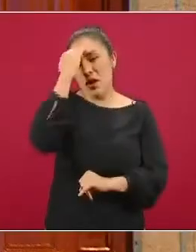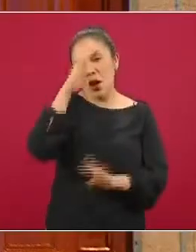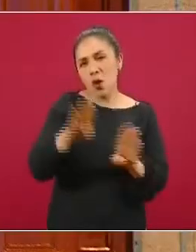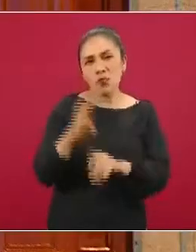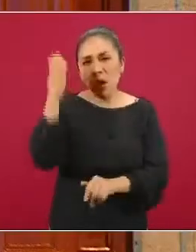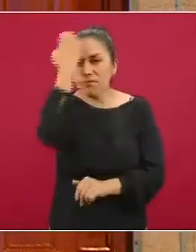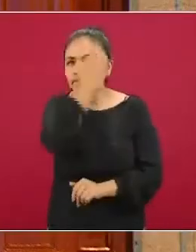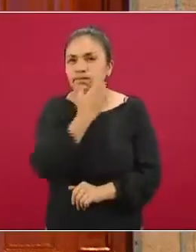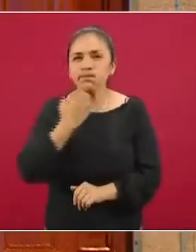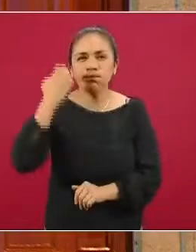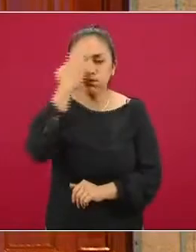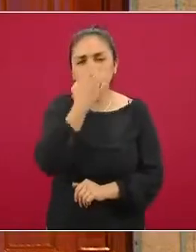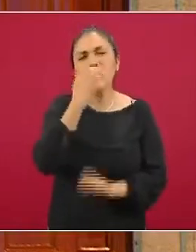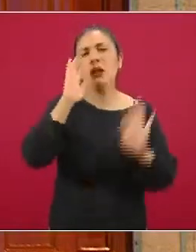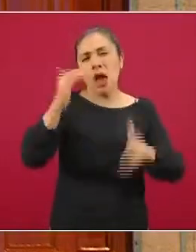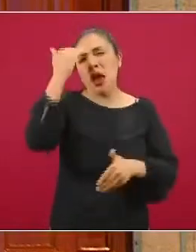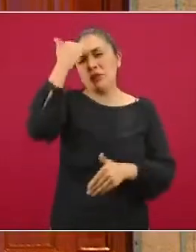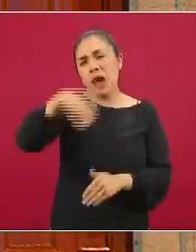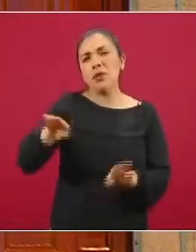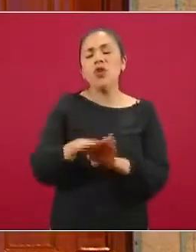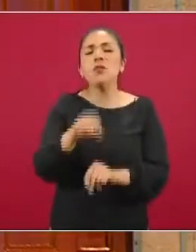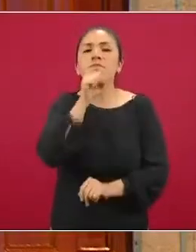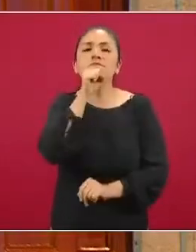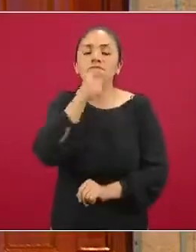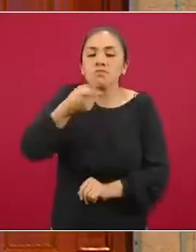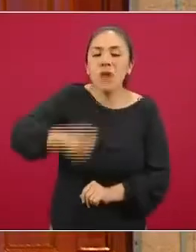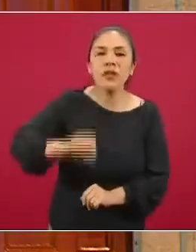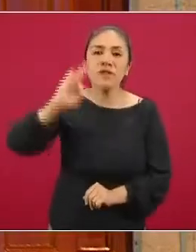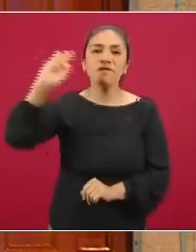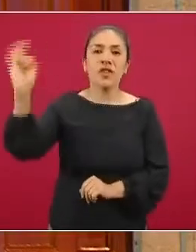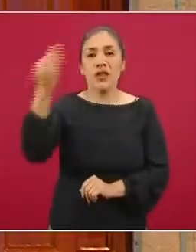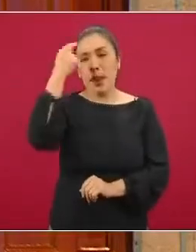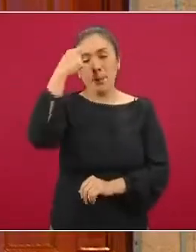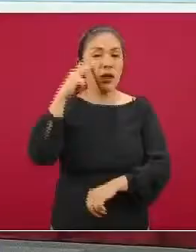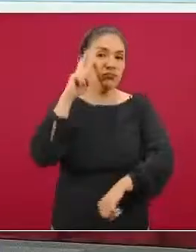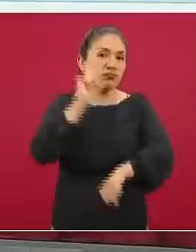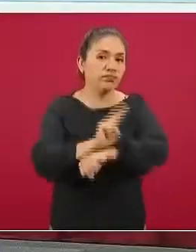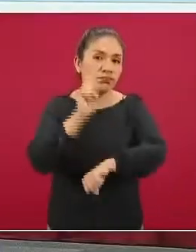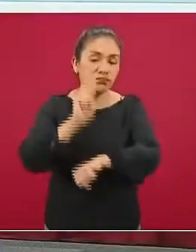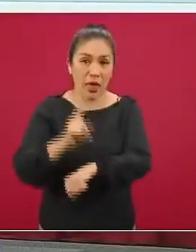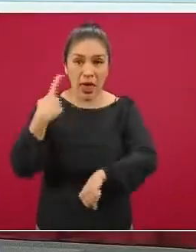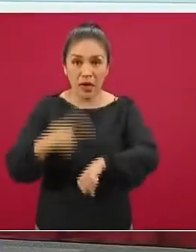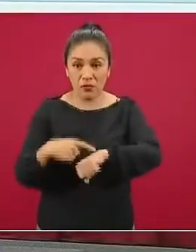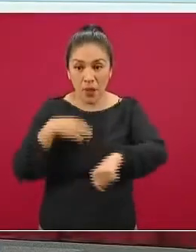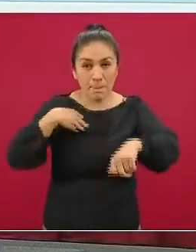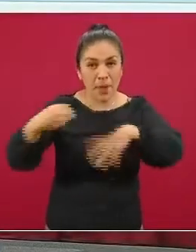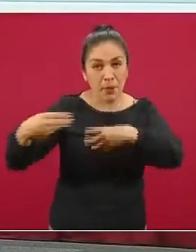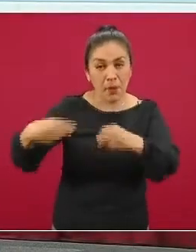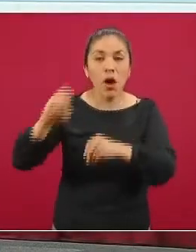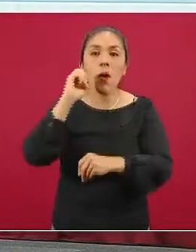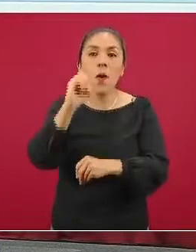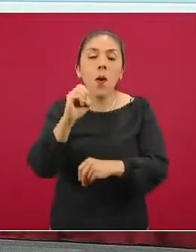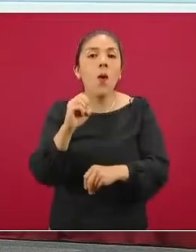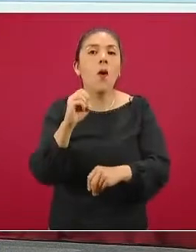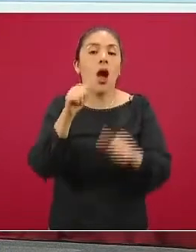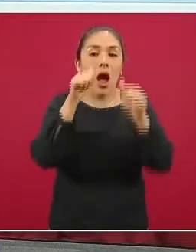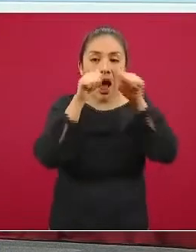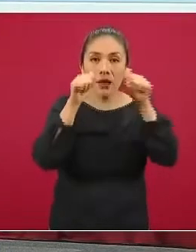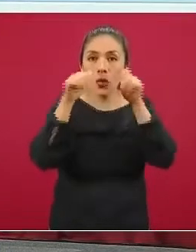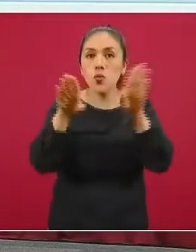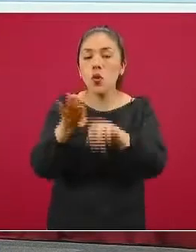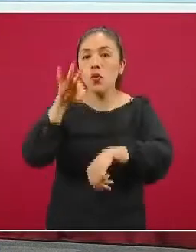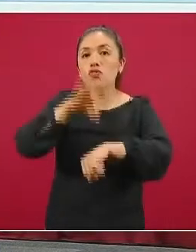federativas, estos son lineamientos federales tanto para la vigilancia epidemiológica como para la atención médica,